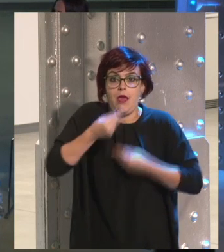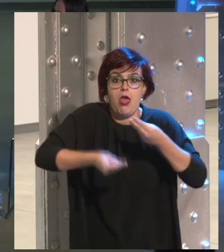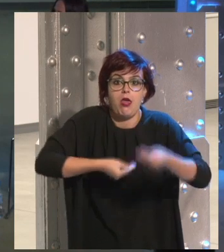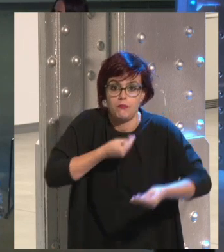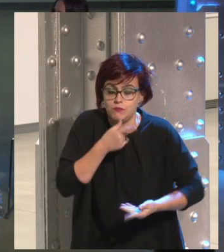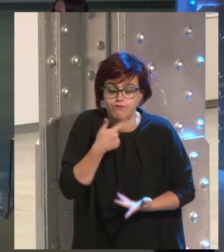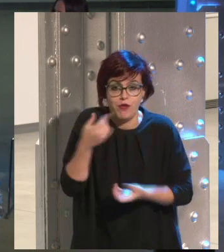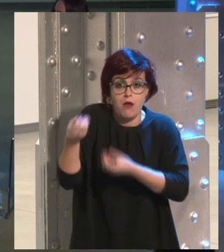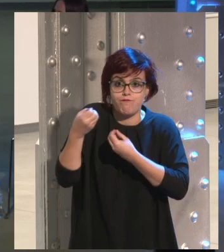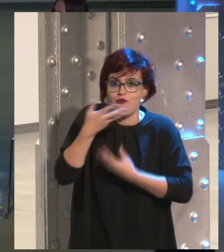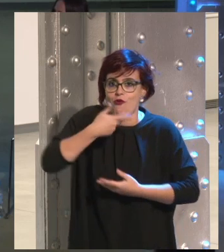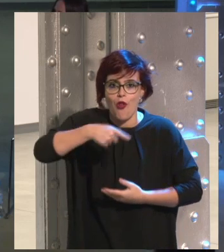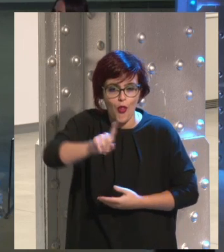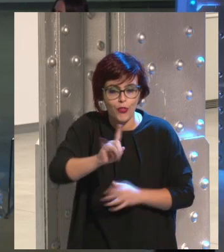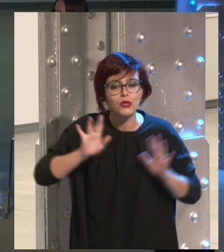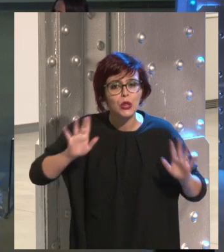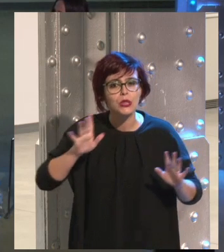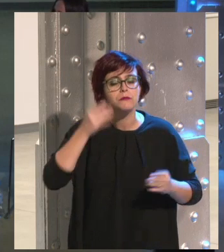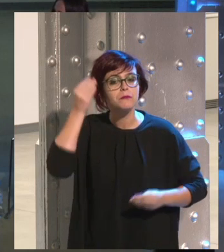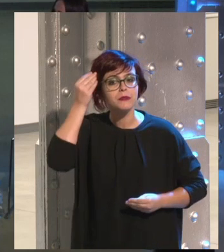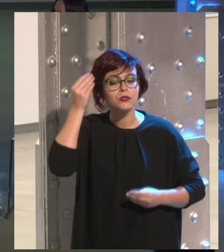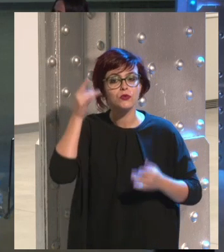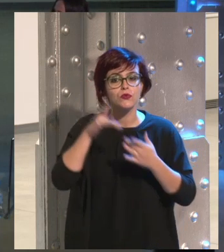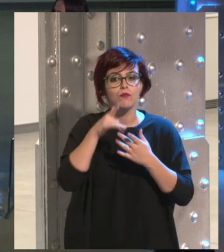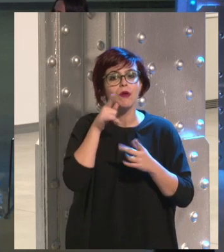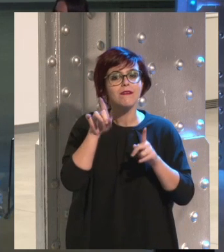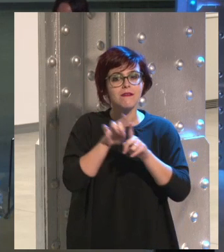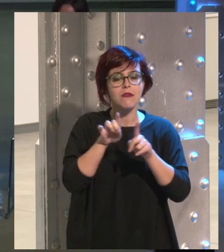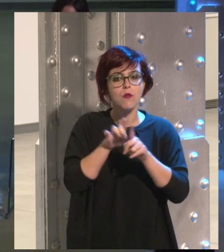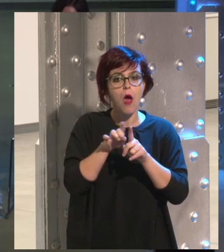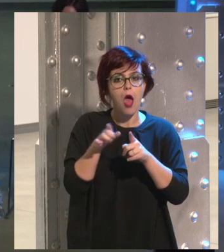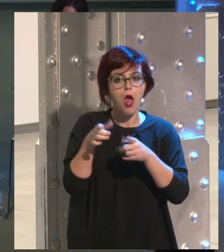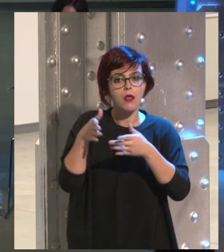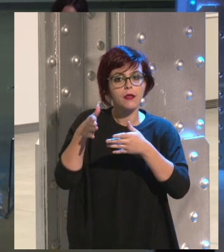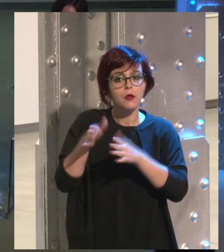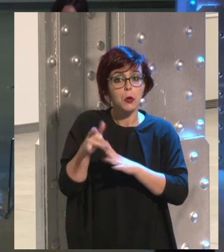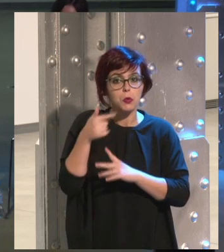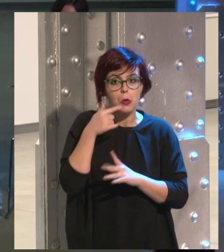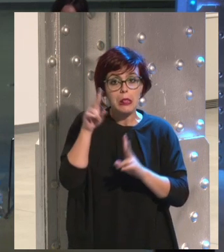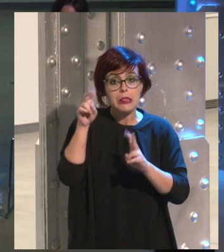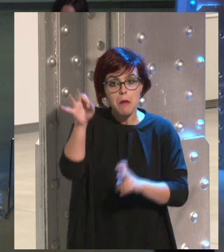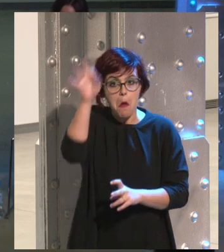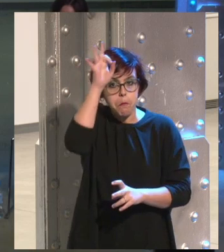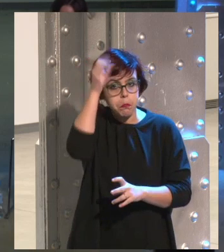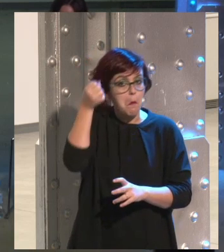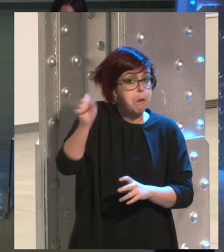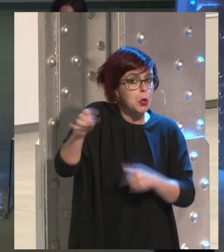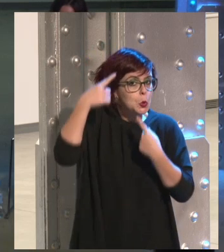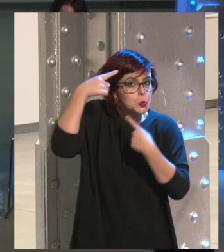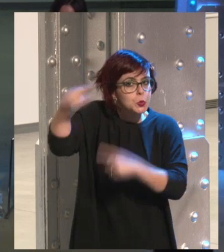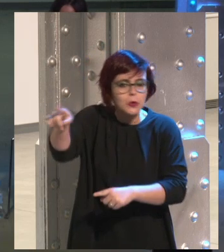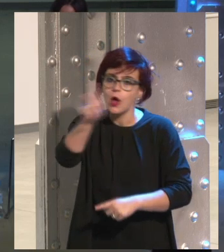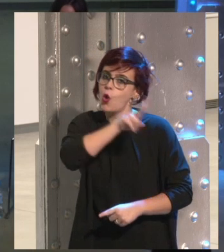Entonces, lo que sí es cierto es que yo creo que no se debe dar la espalda, es decir, no se puede decir, yo de esto no entiendo, tú te las